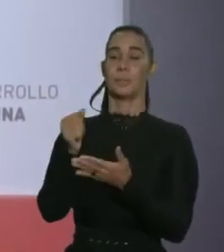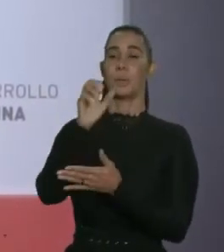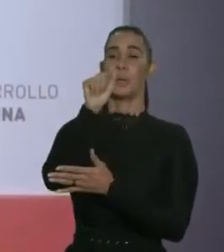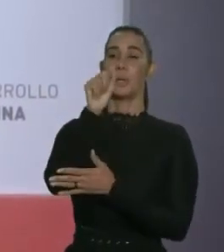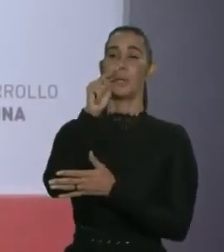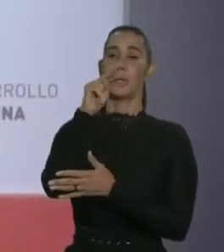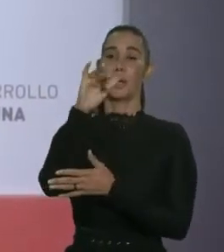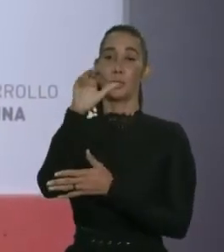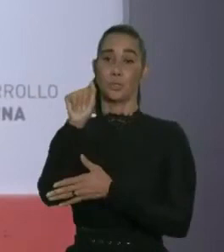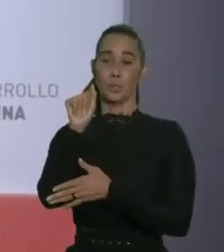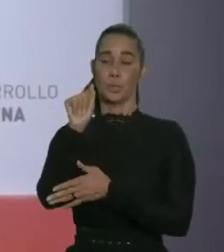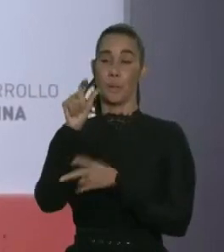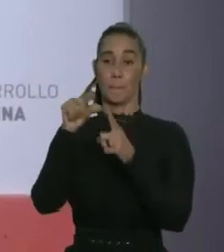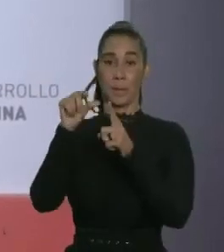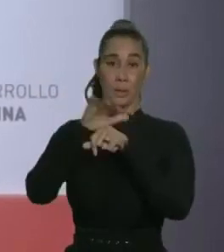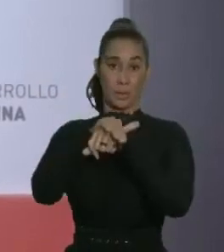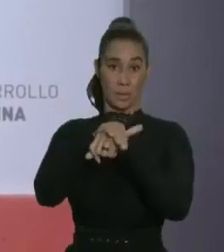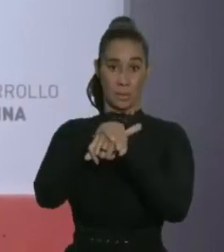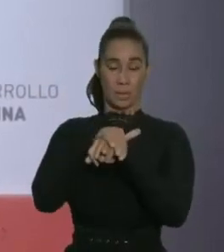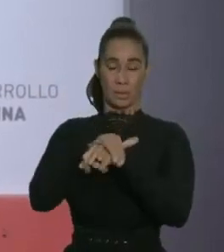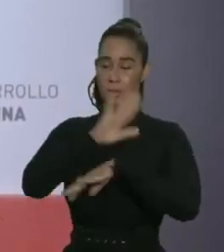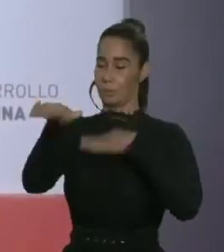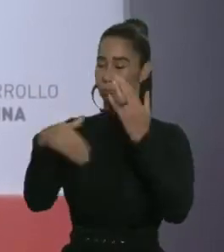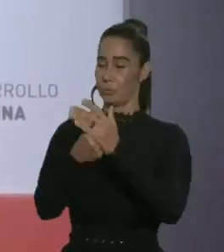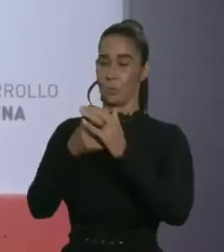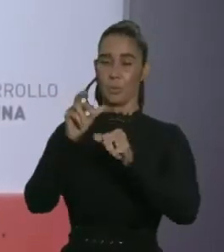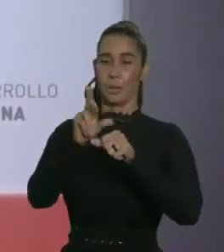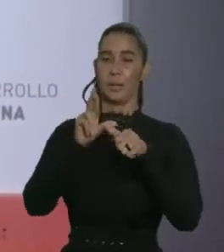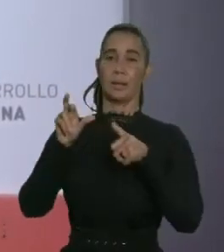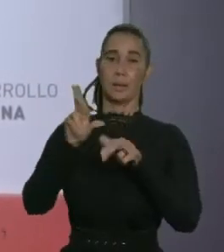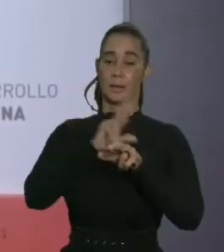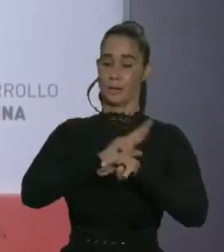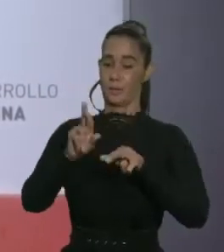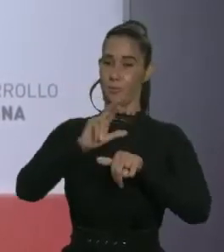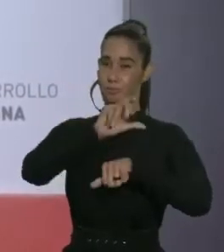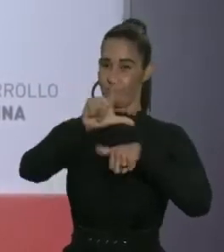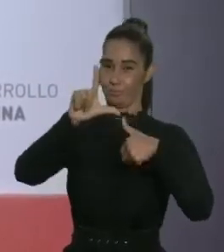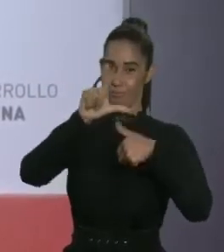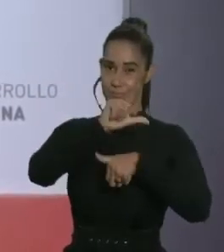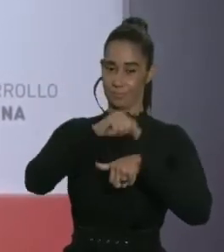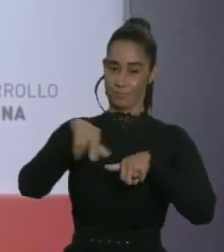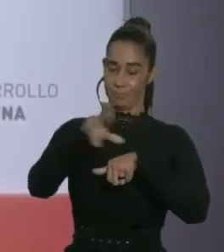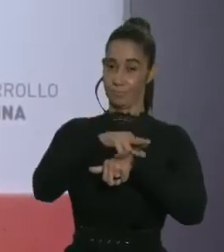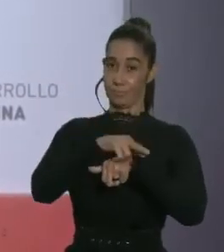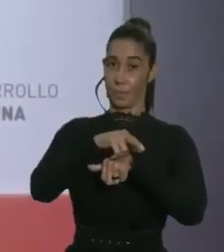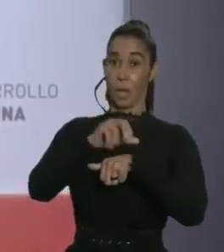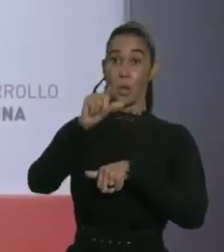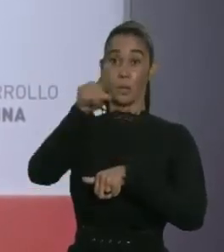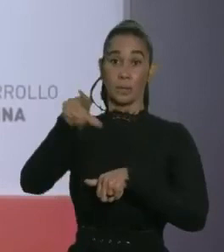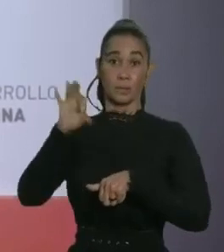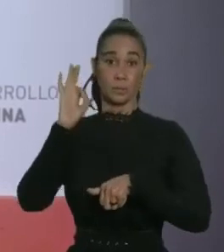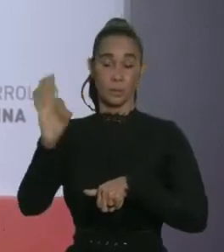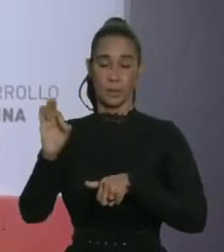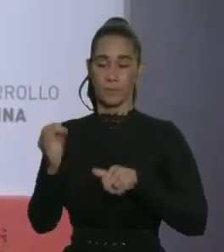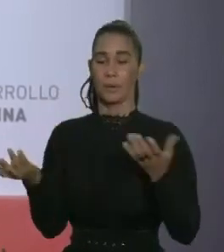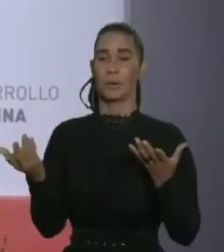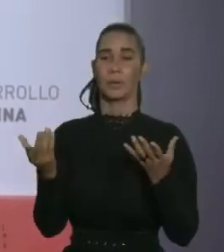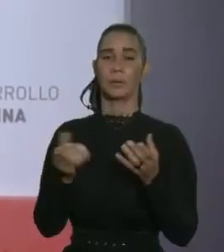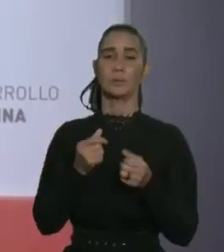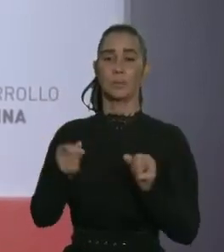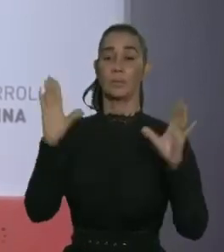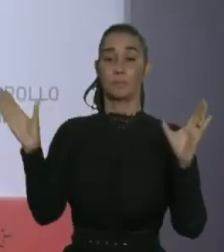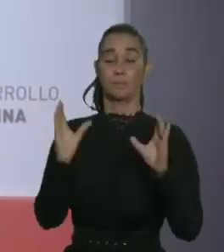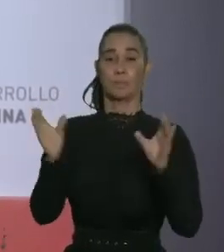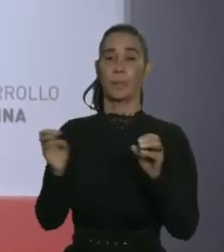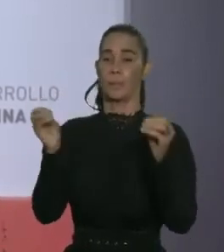Shoring o Friendly Shoring en toda la región de las Américas. Nuestras zonas francas constituyen una de las